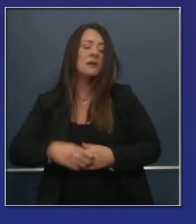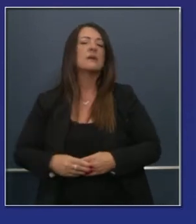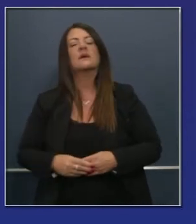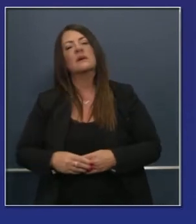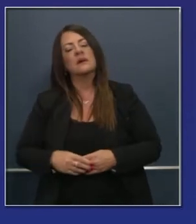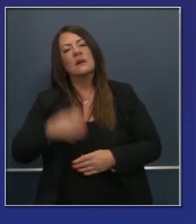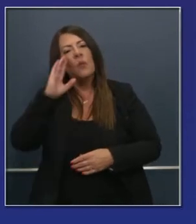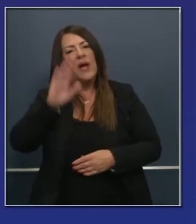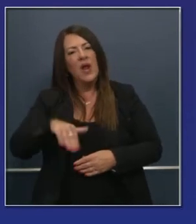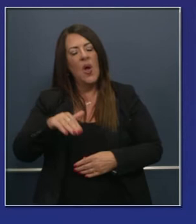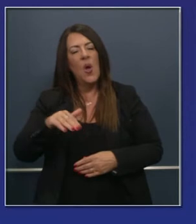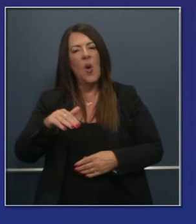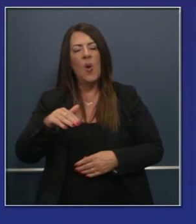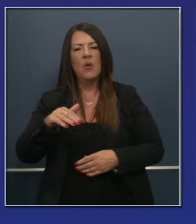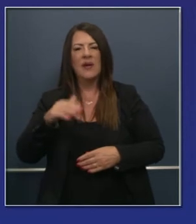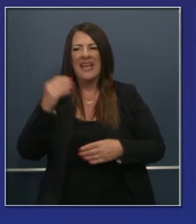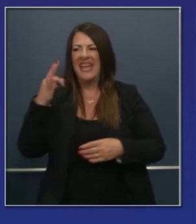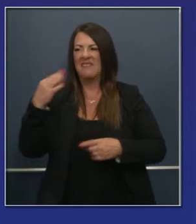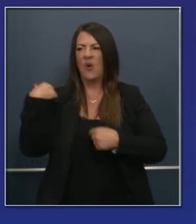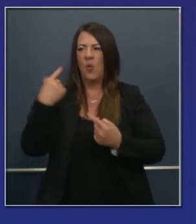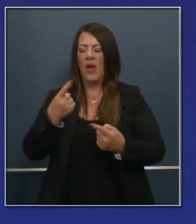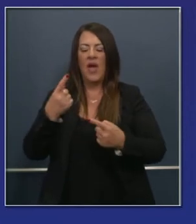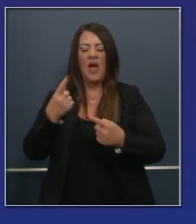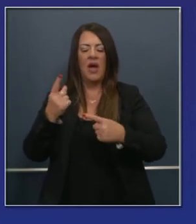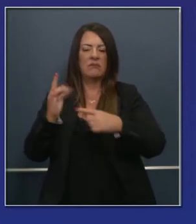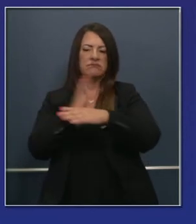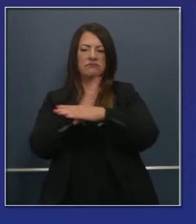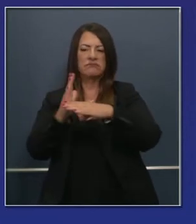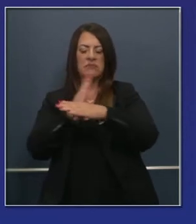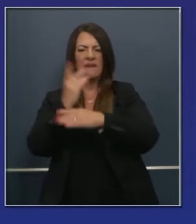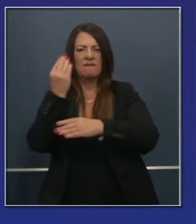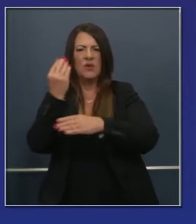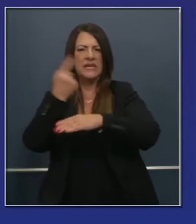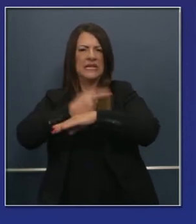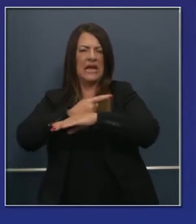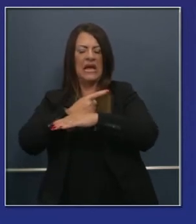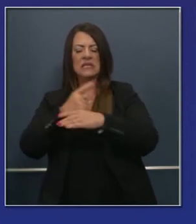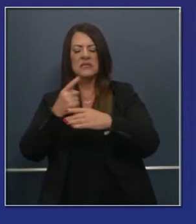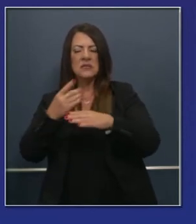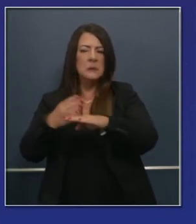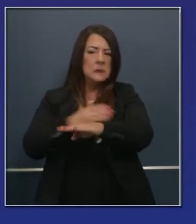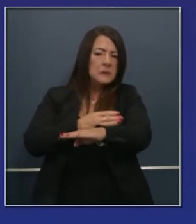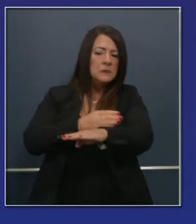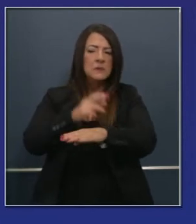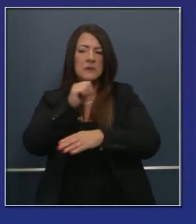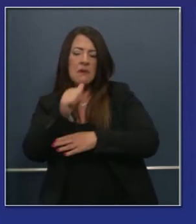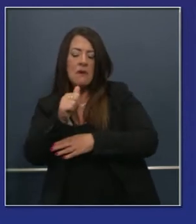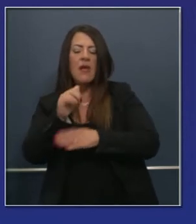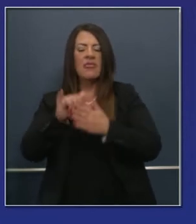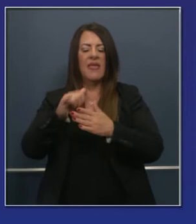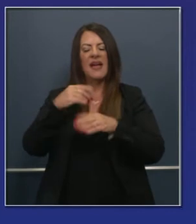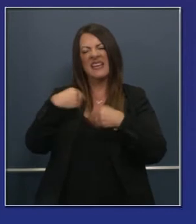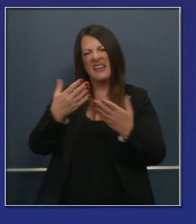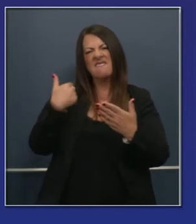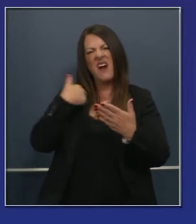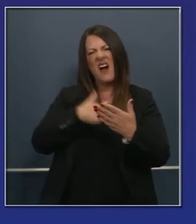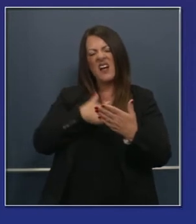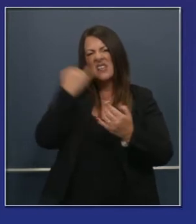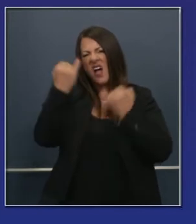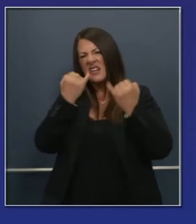está en la lista de observación y no ha tenido sus 14 días, es la medida clara. Yo sé que hay muchas preguntas aún, pero